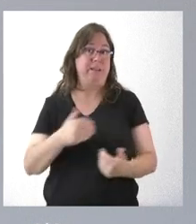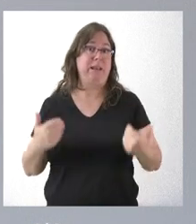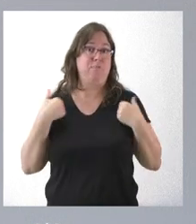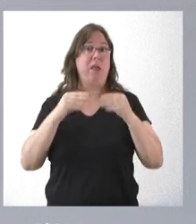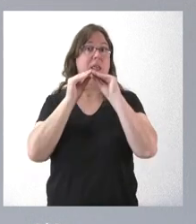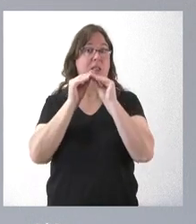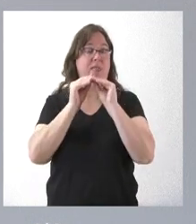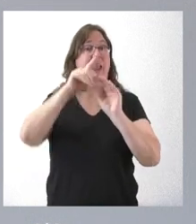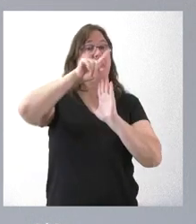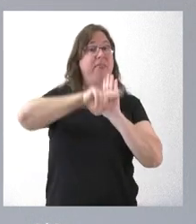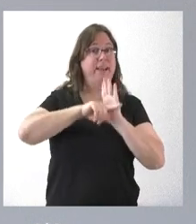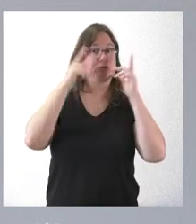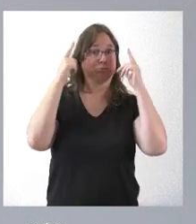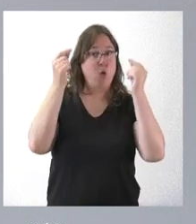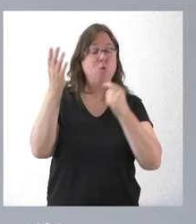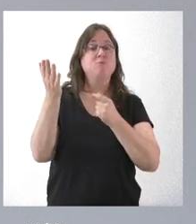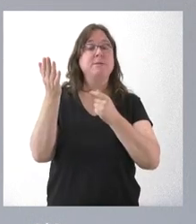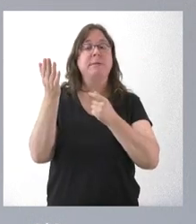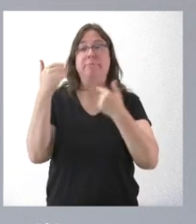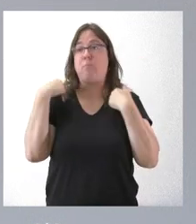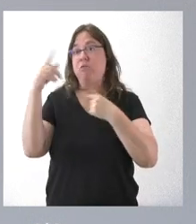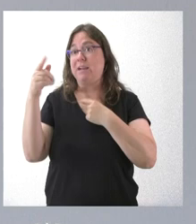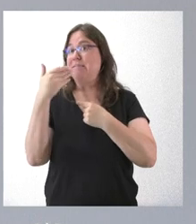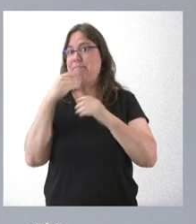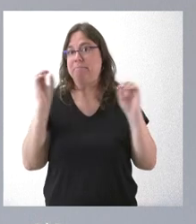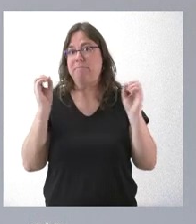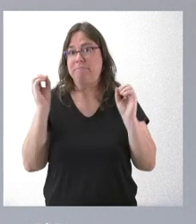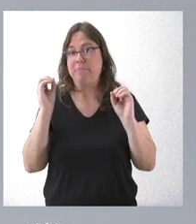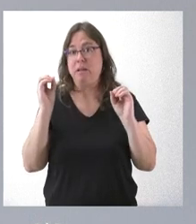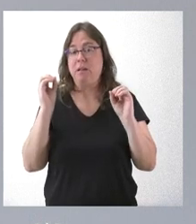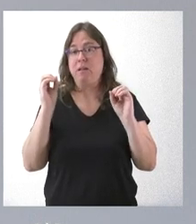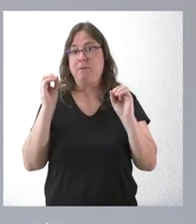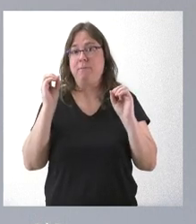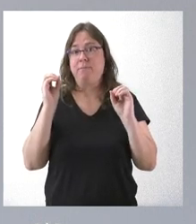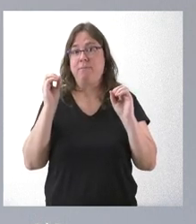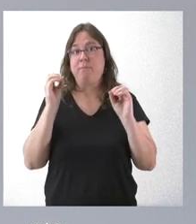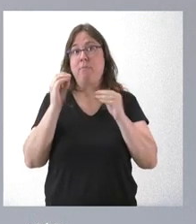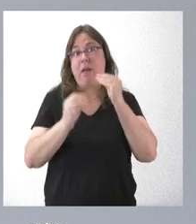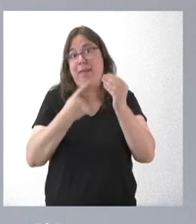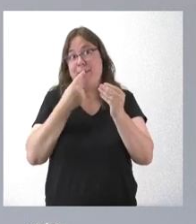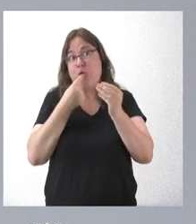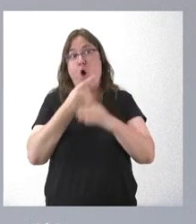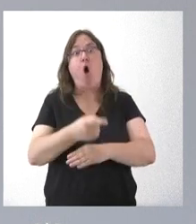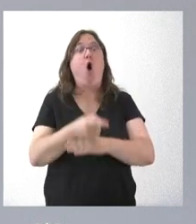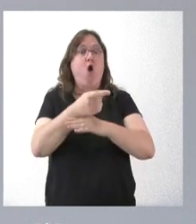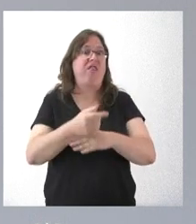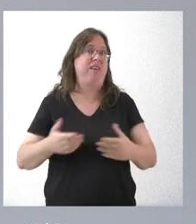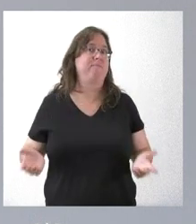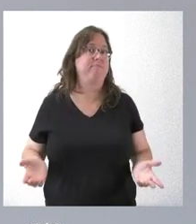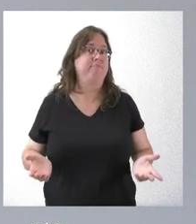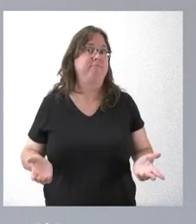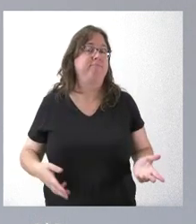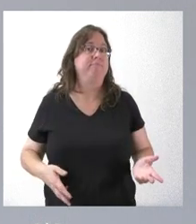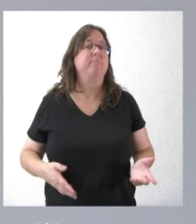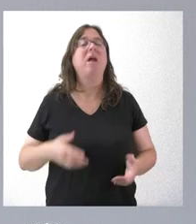elaborar el censo, bueno, sin ningún tipo de censo, hizo, dio a luz esa orden ministerial, nosotros ahora